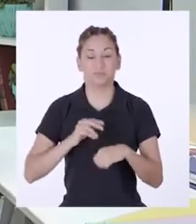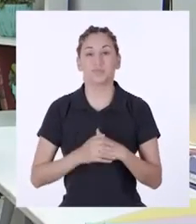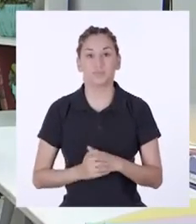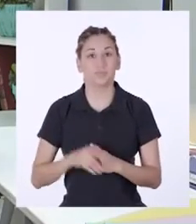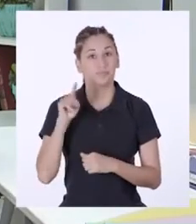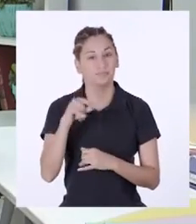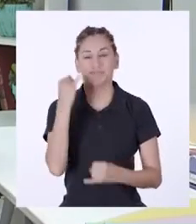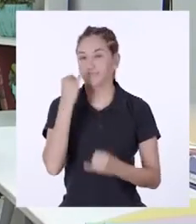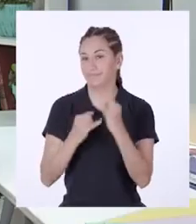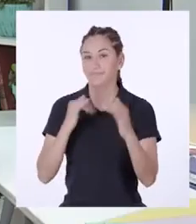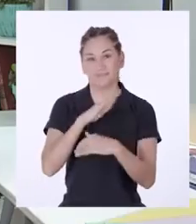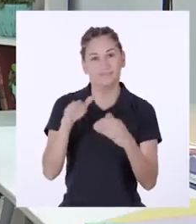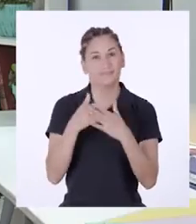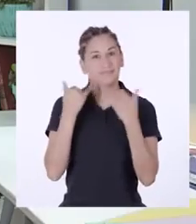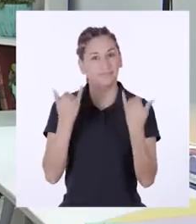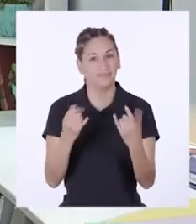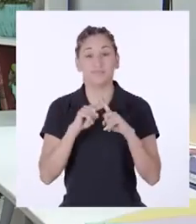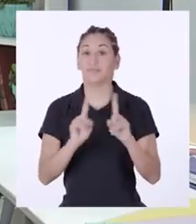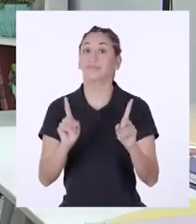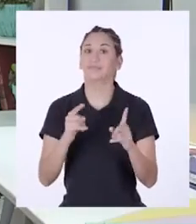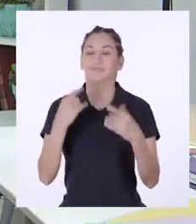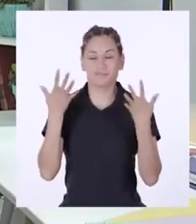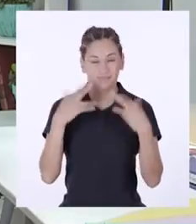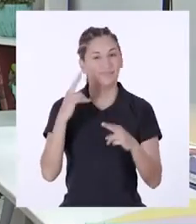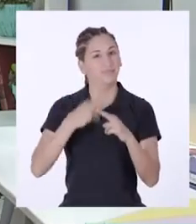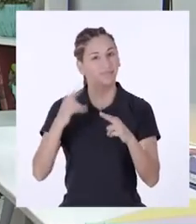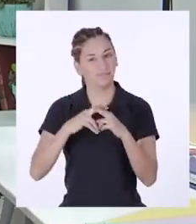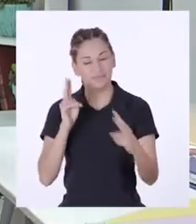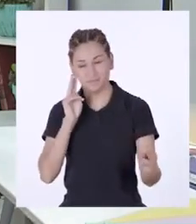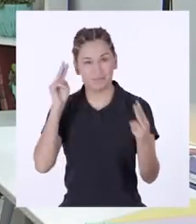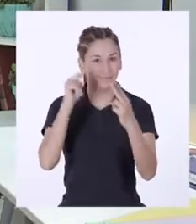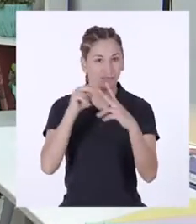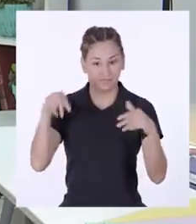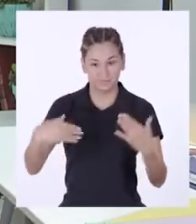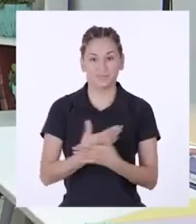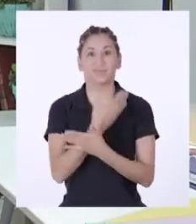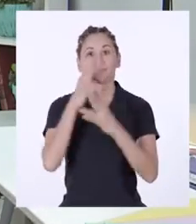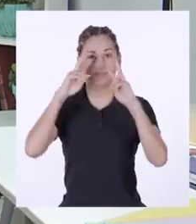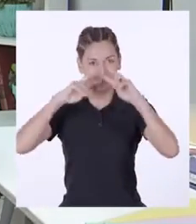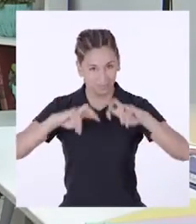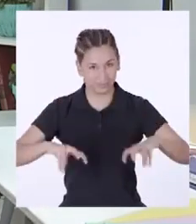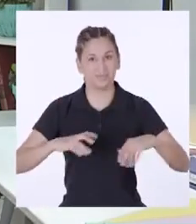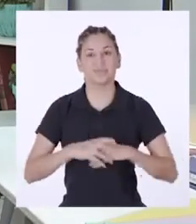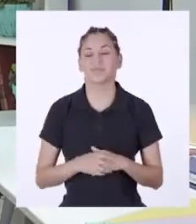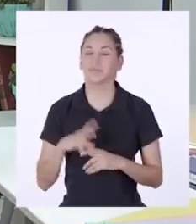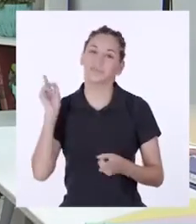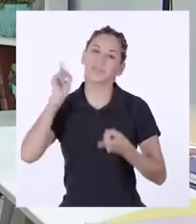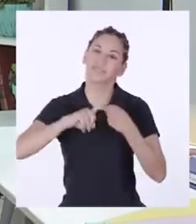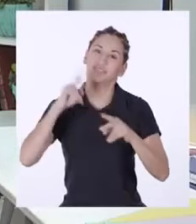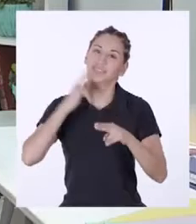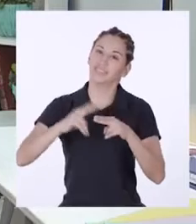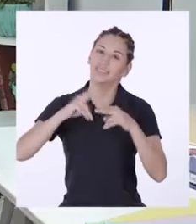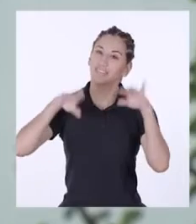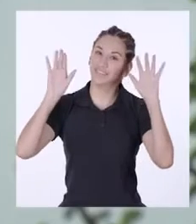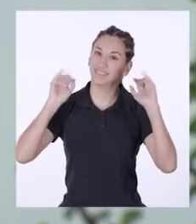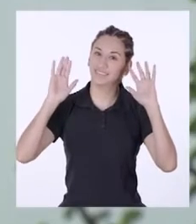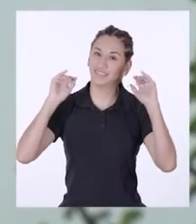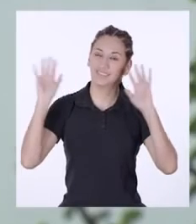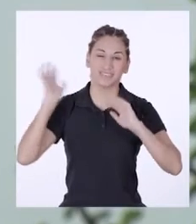Eso es todo por hoy, pero ya nos volveremos a encontrar pronto en una nueva investigación. ¡Hasta entonces!